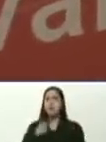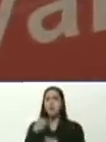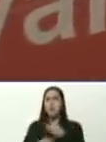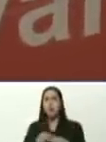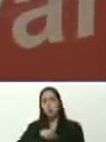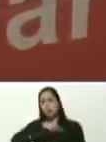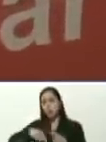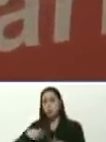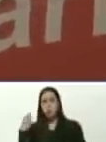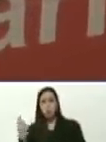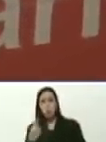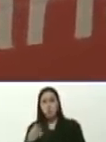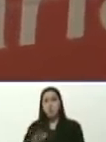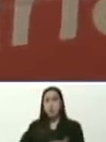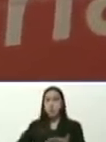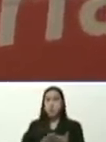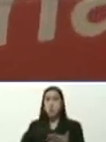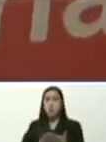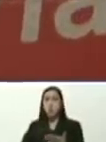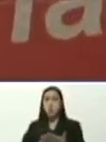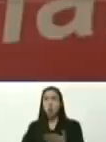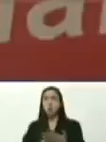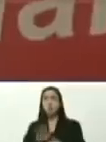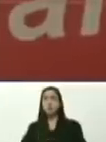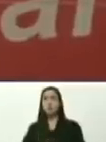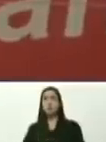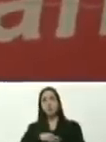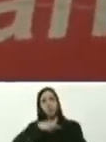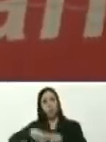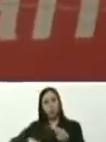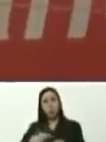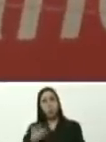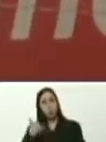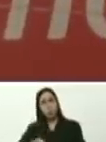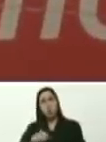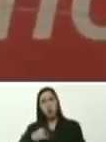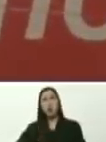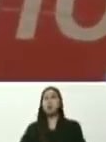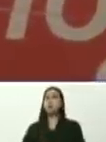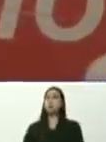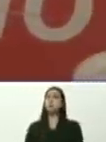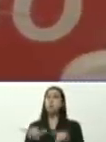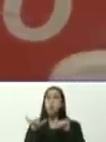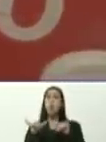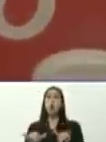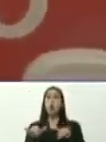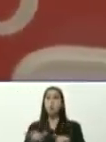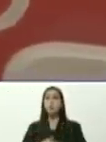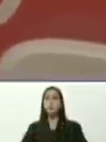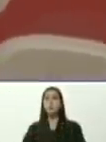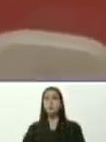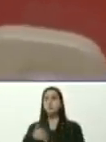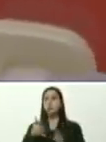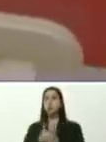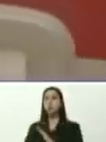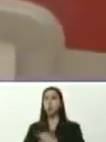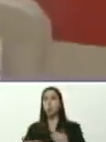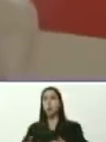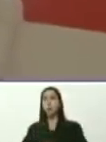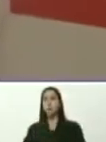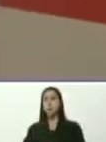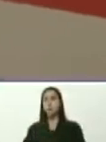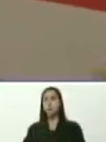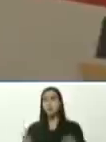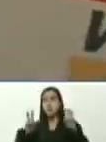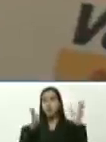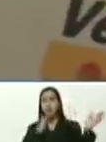en revolución, habrá solución, solo en revolución, habrá solución, lo mismo, pasa con, el tema